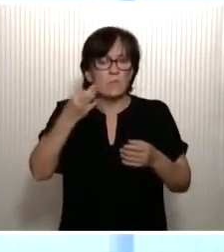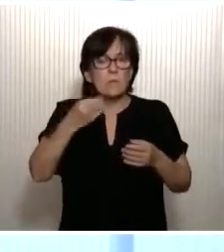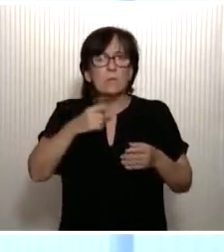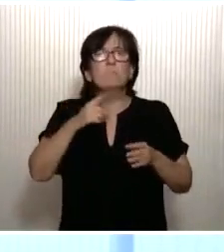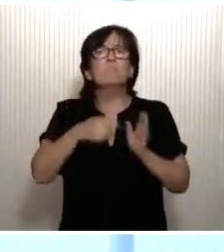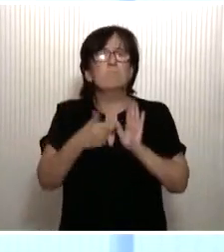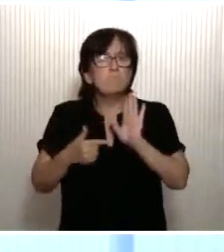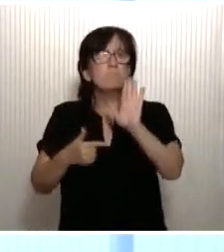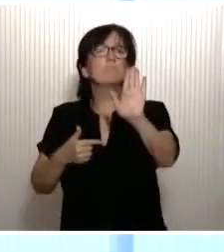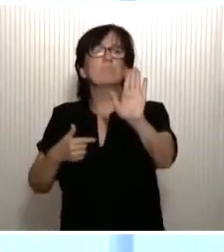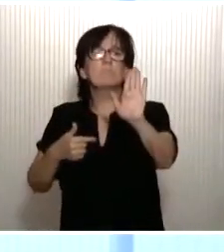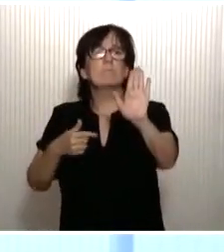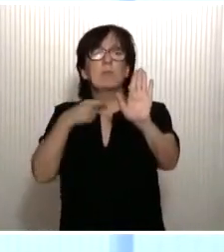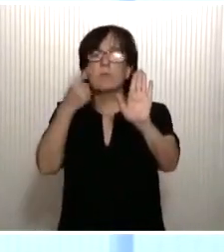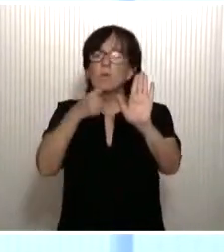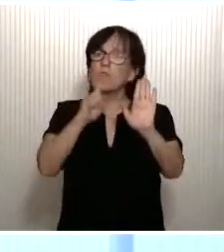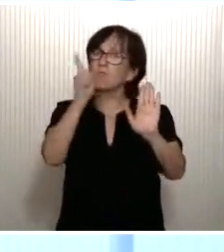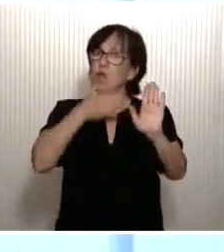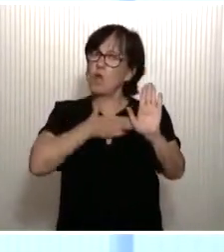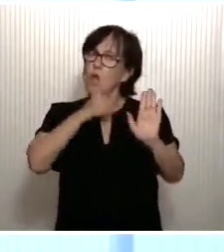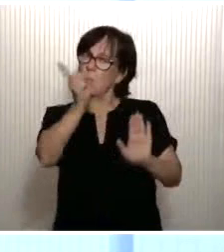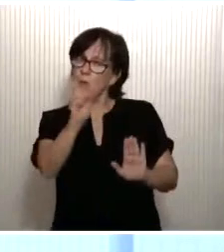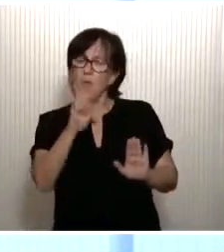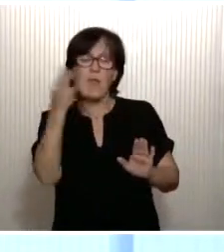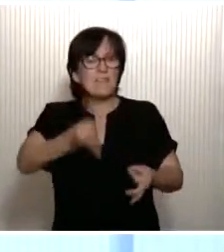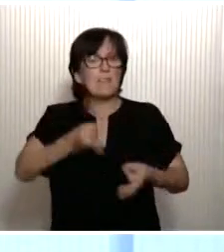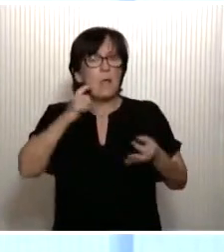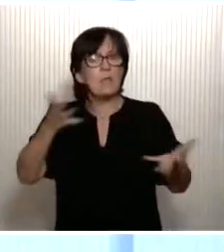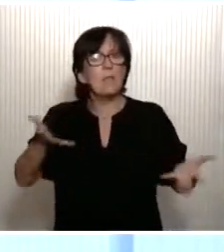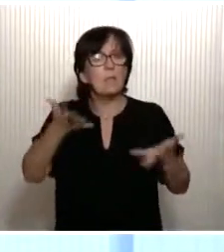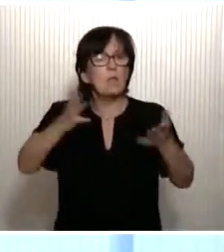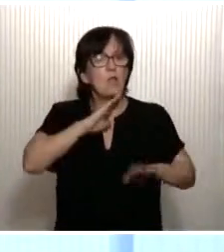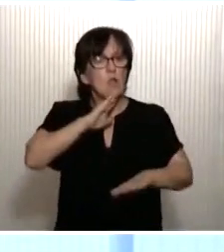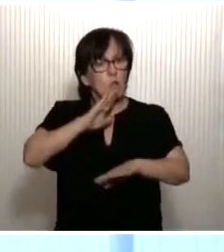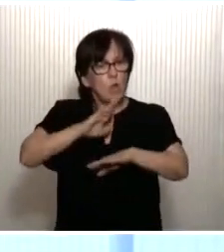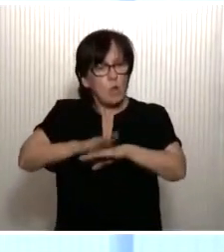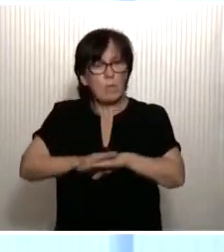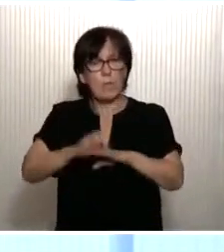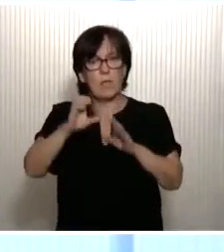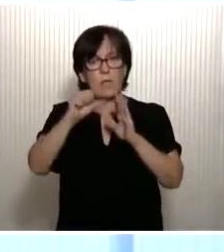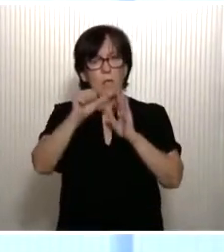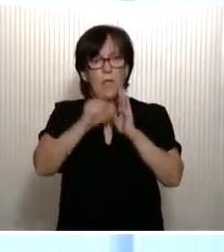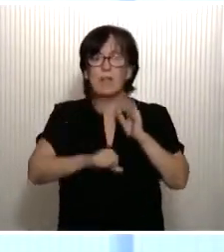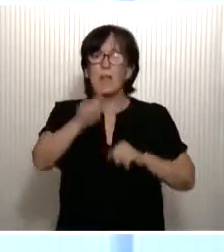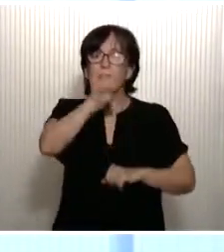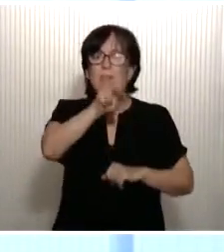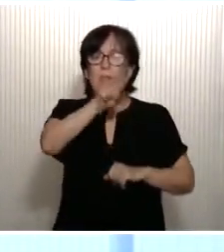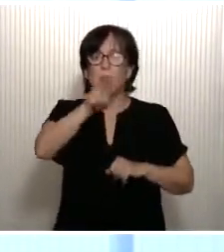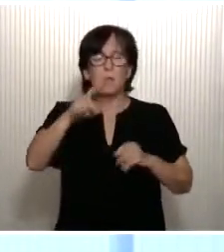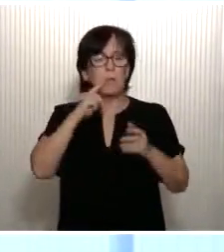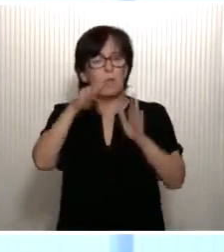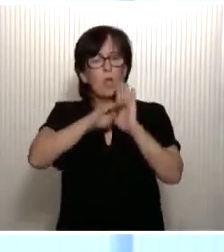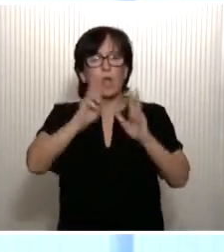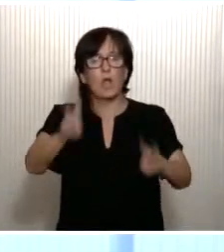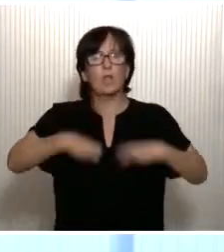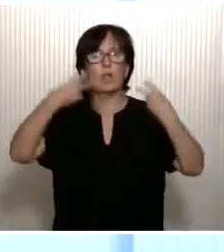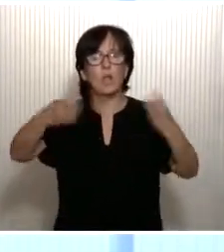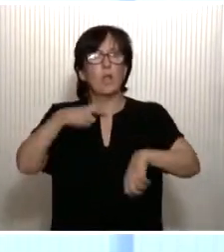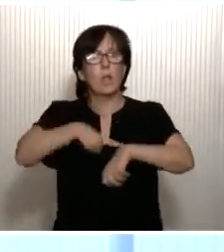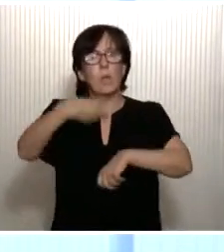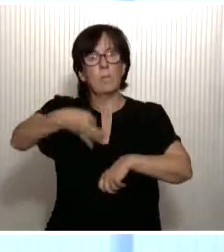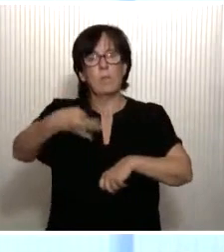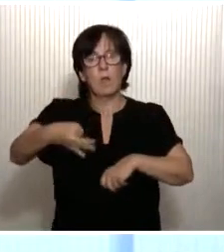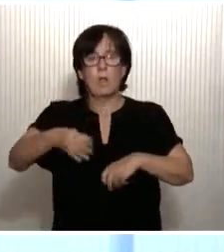conviene y también cuando incomoda. Y debemos siempre impulsar y cumplir con el artículo 122 que fija su renovación puntual,